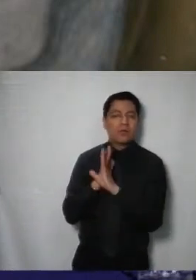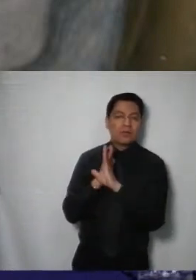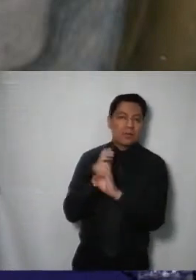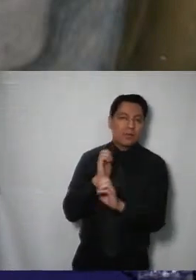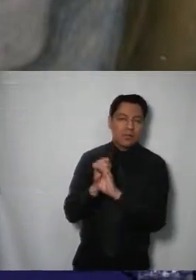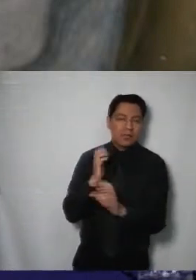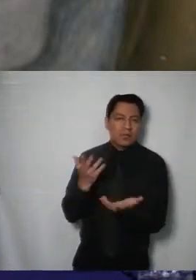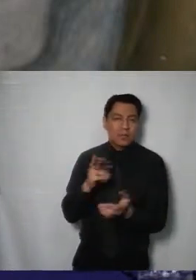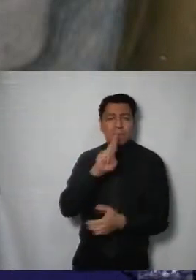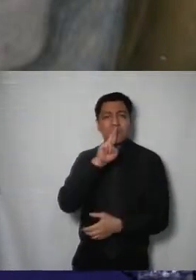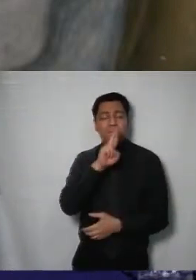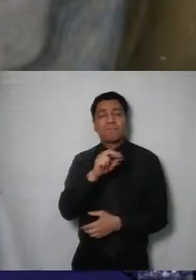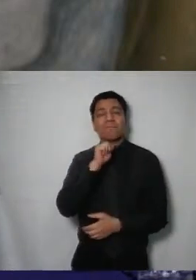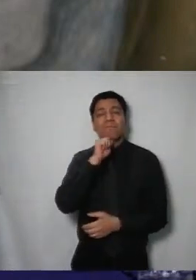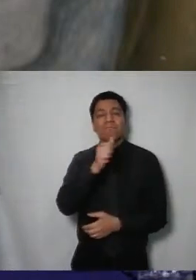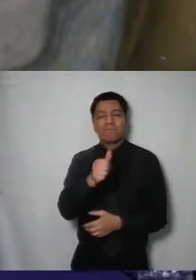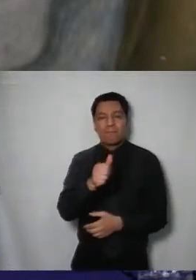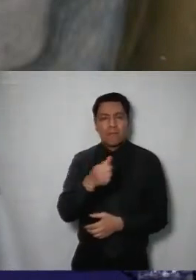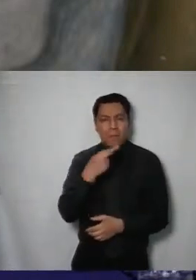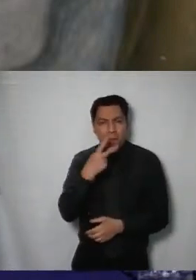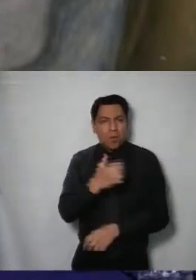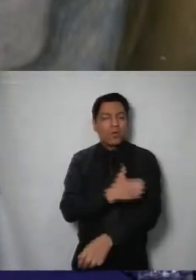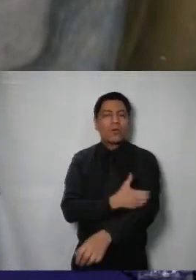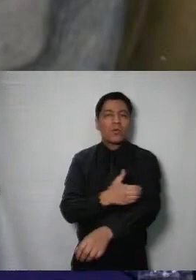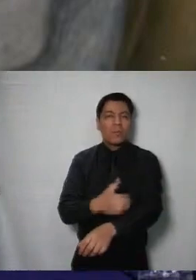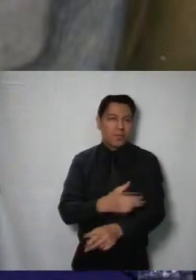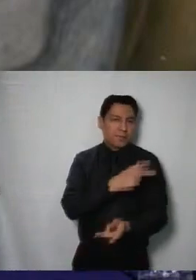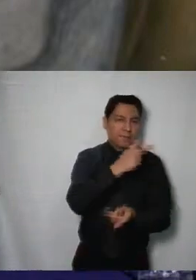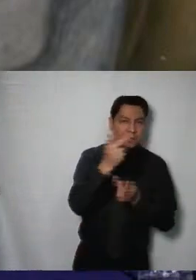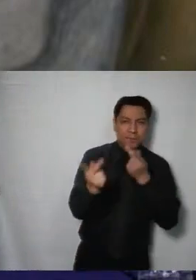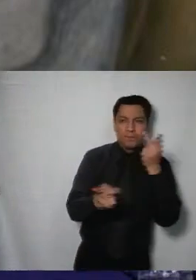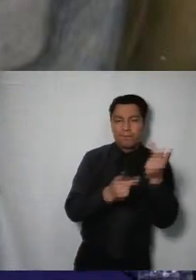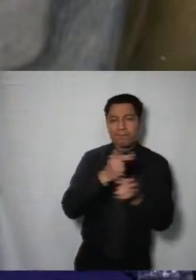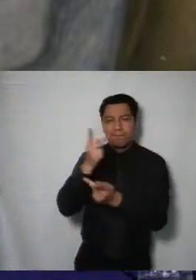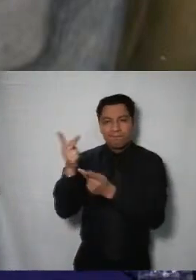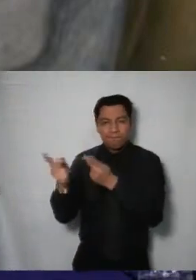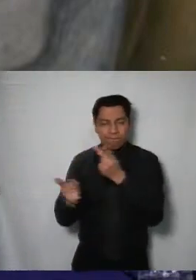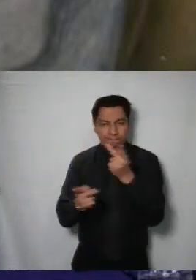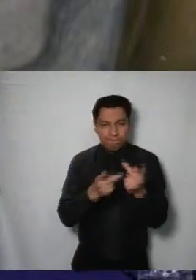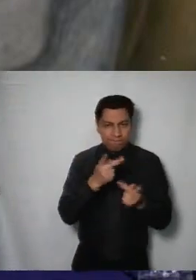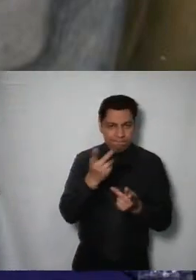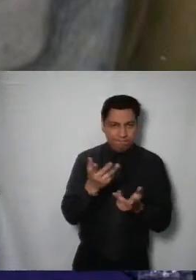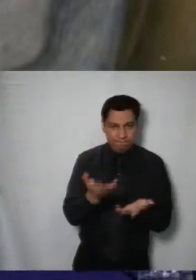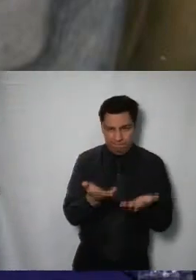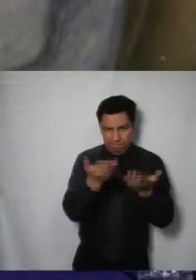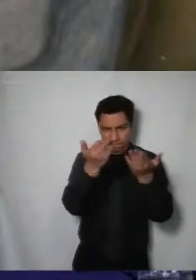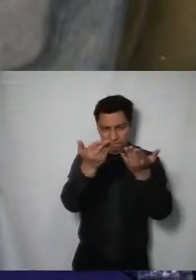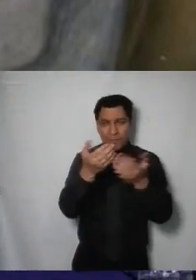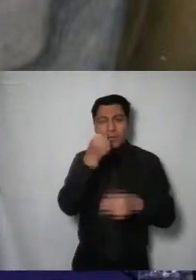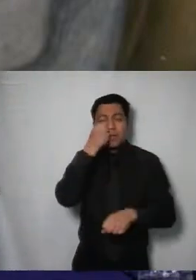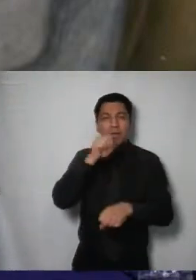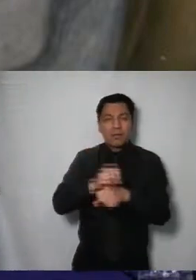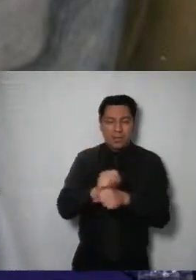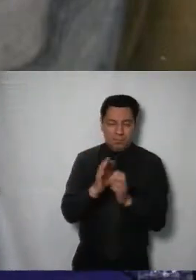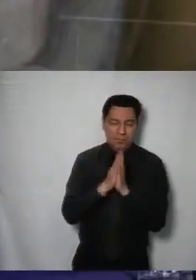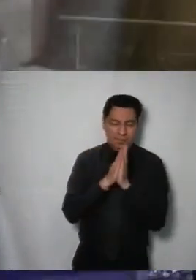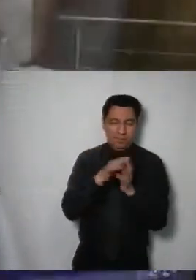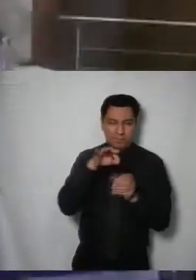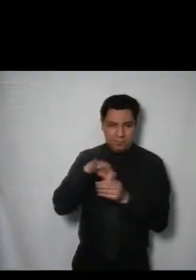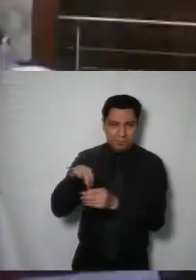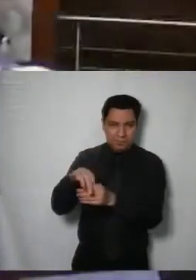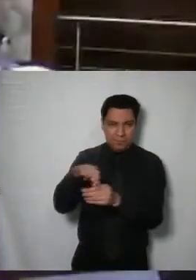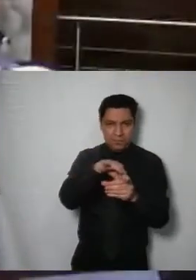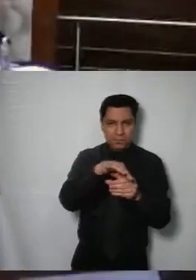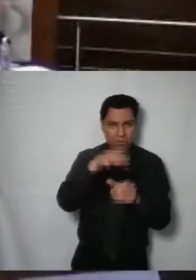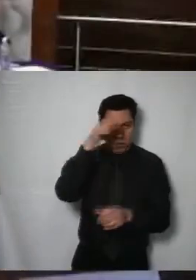empate me inclinaría más por la propuesta de mis colegas Laura Lizette Rodríguez y Julio José Bonilla Gutiérrez adelante secretaria con la votación si